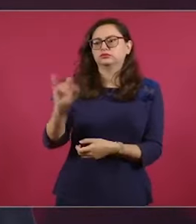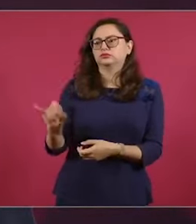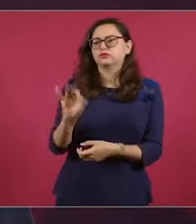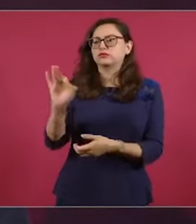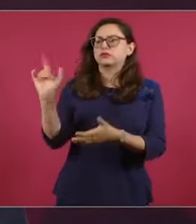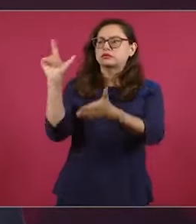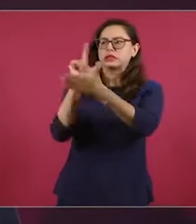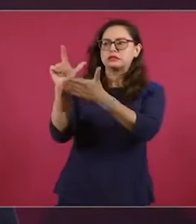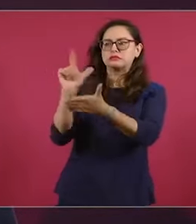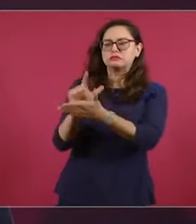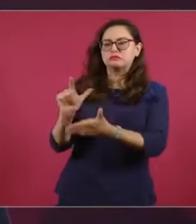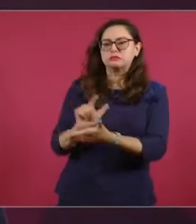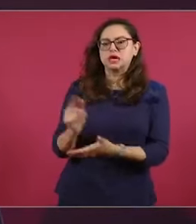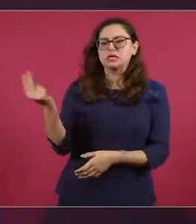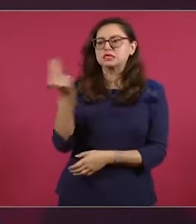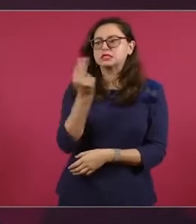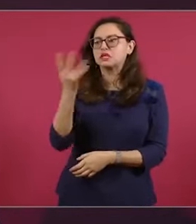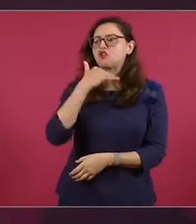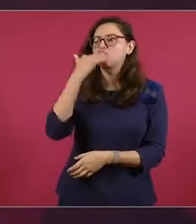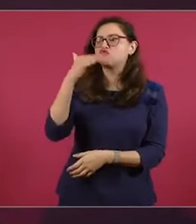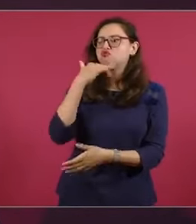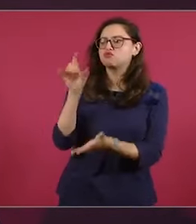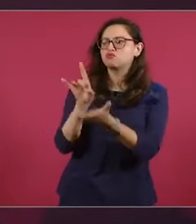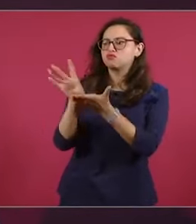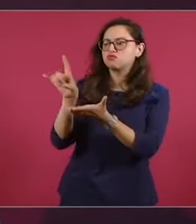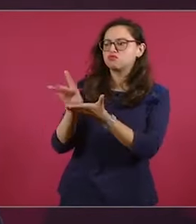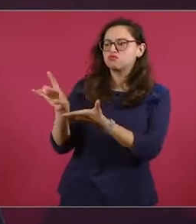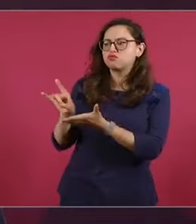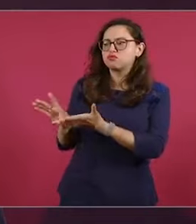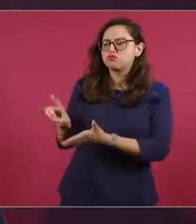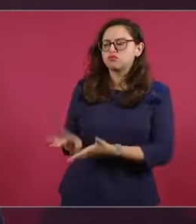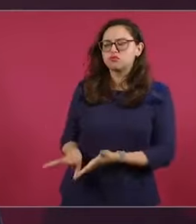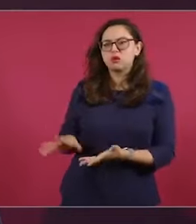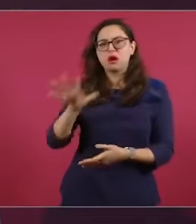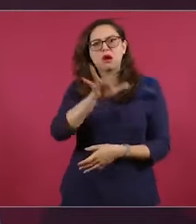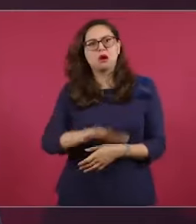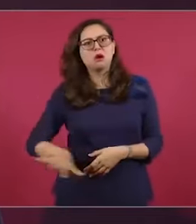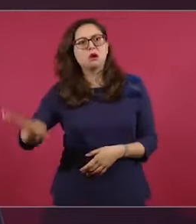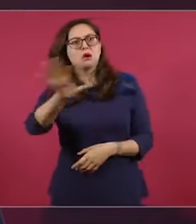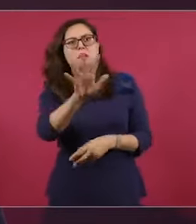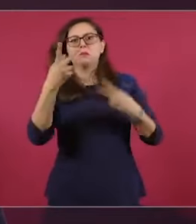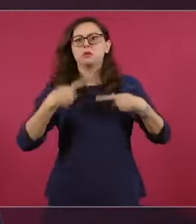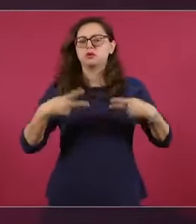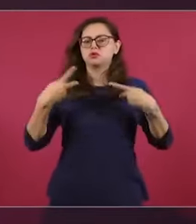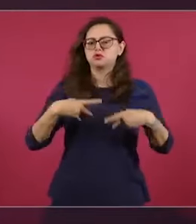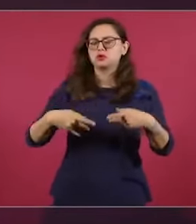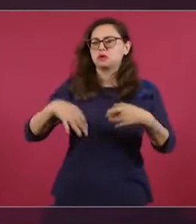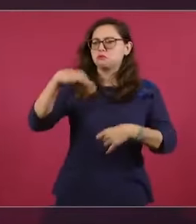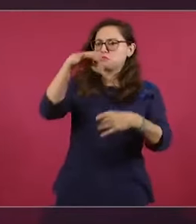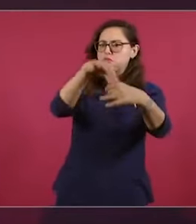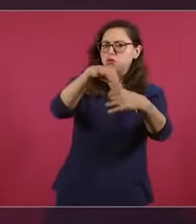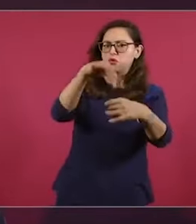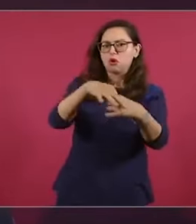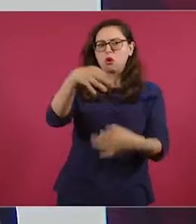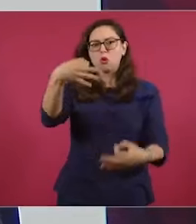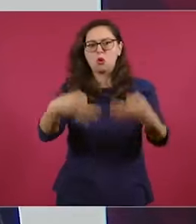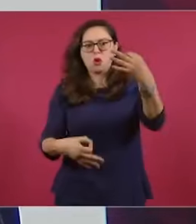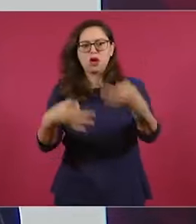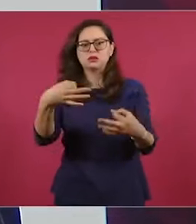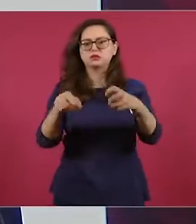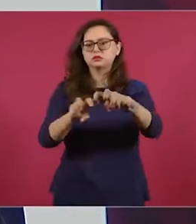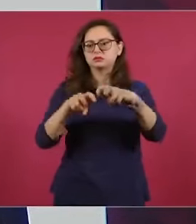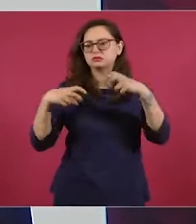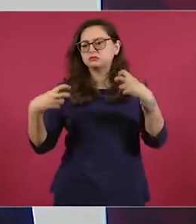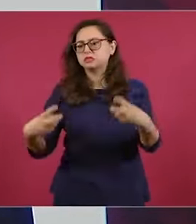caso, al Poder Judicial de corrupción y que sea el pueblo el que elija a los jueces, a los magistrados,